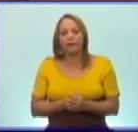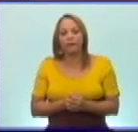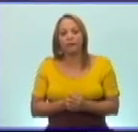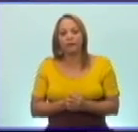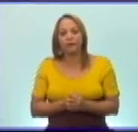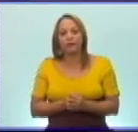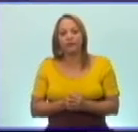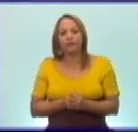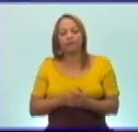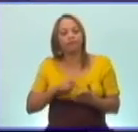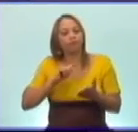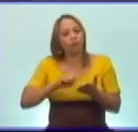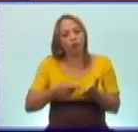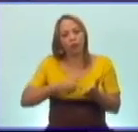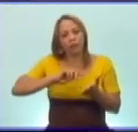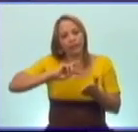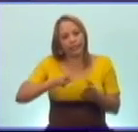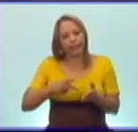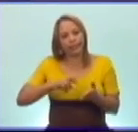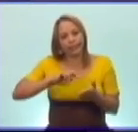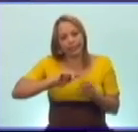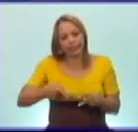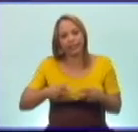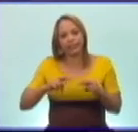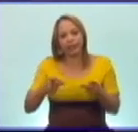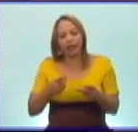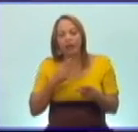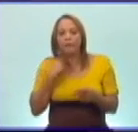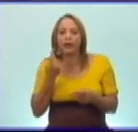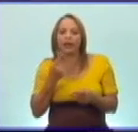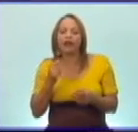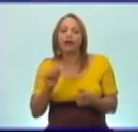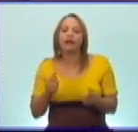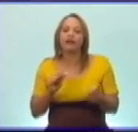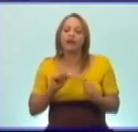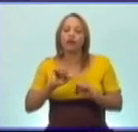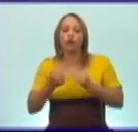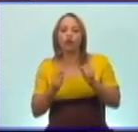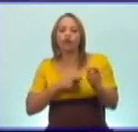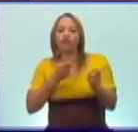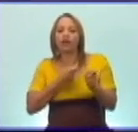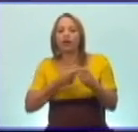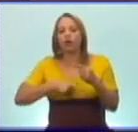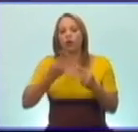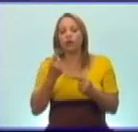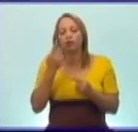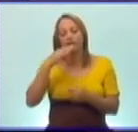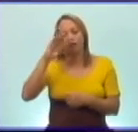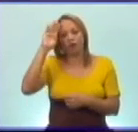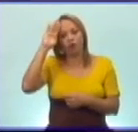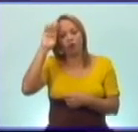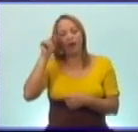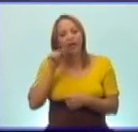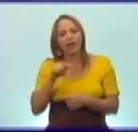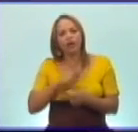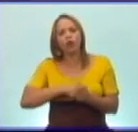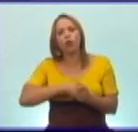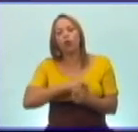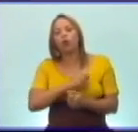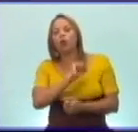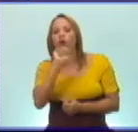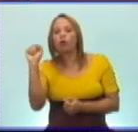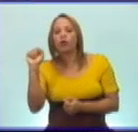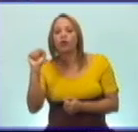intentos por desacreditar a nuestro país y logró que nos expulsaran